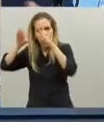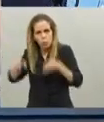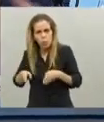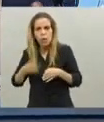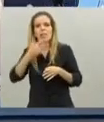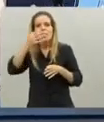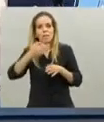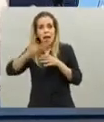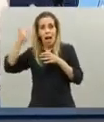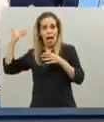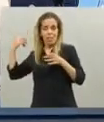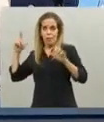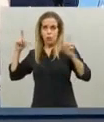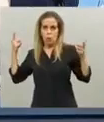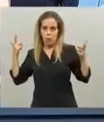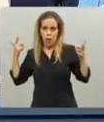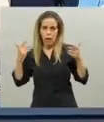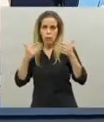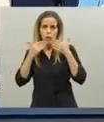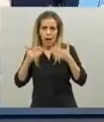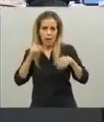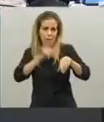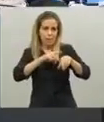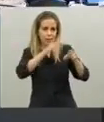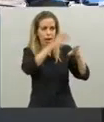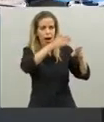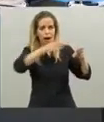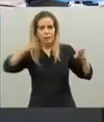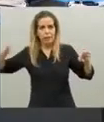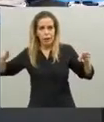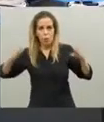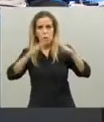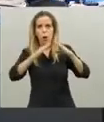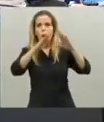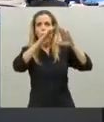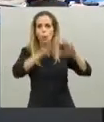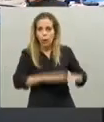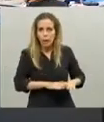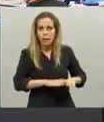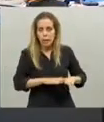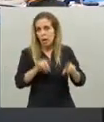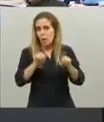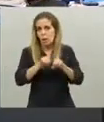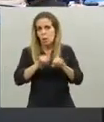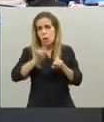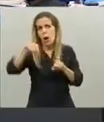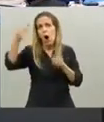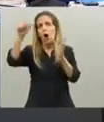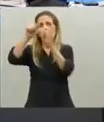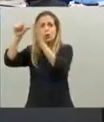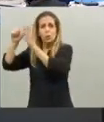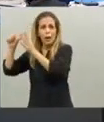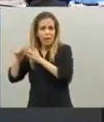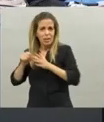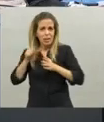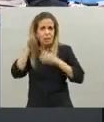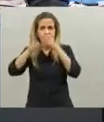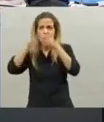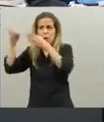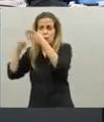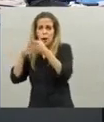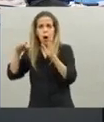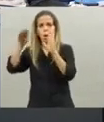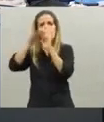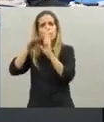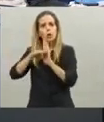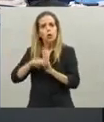estaríamos viendo cómo hacemos con los contagiados concurriendo como se ve en otros países a los centros de salud sin tener protocolos